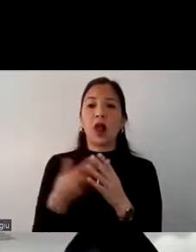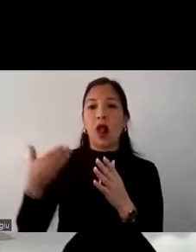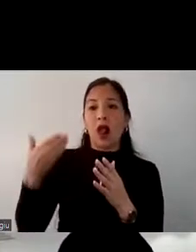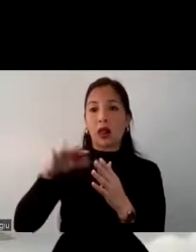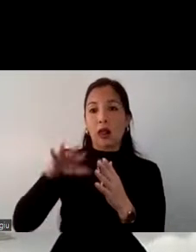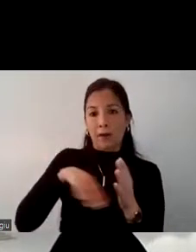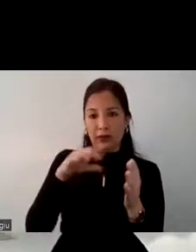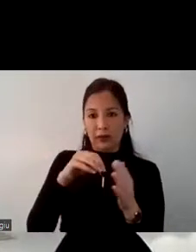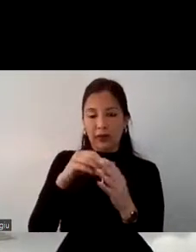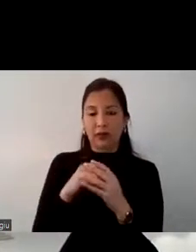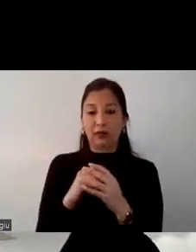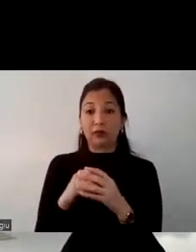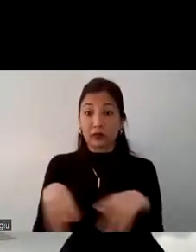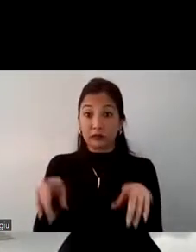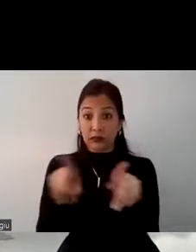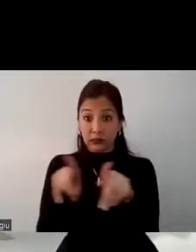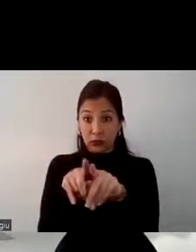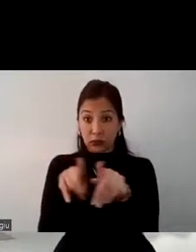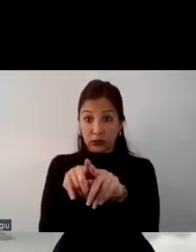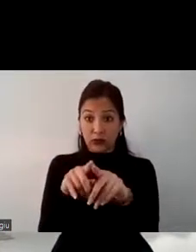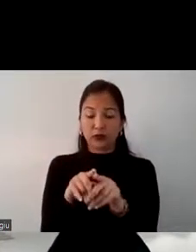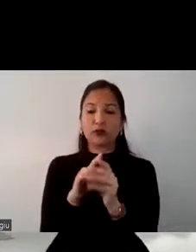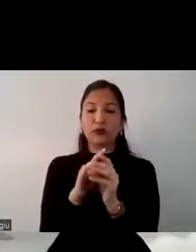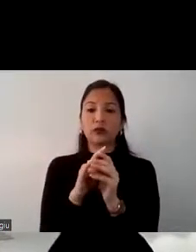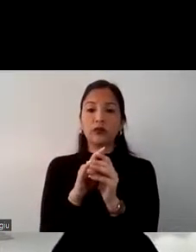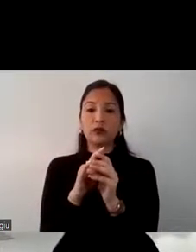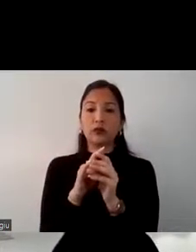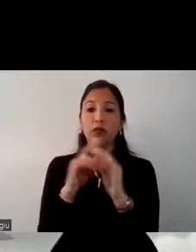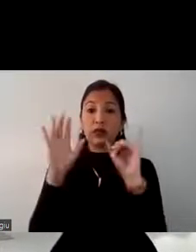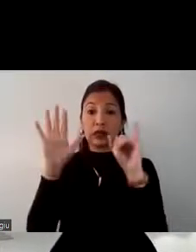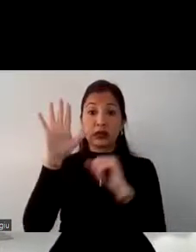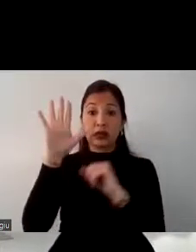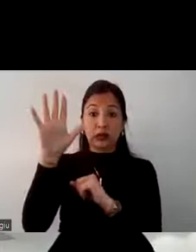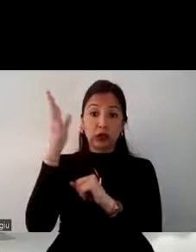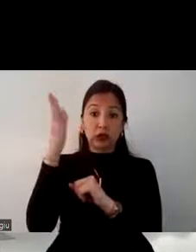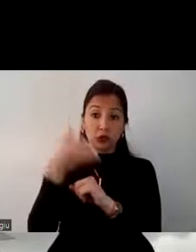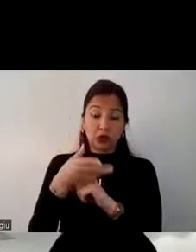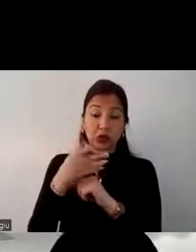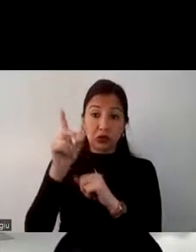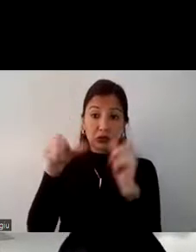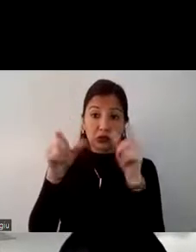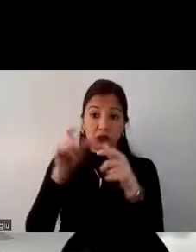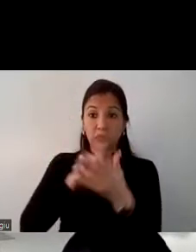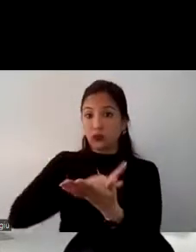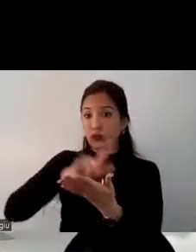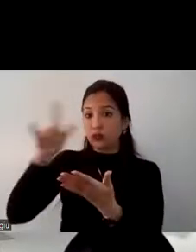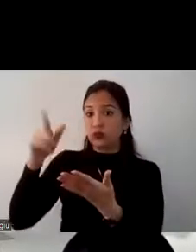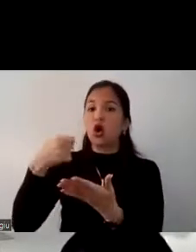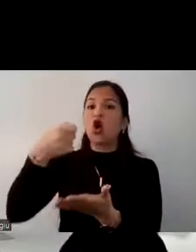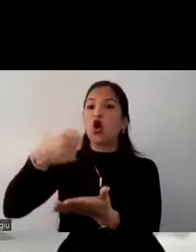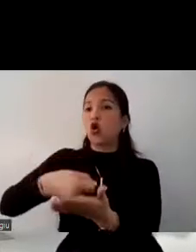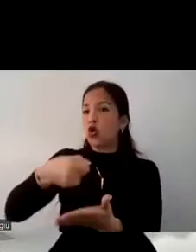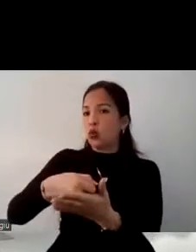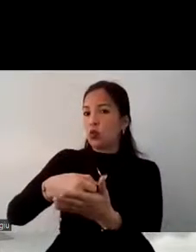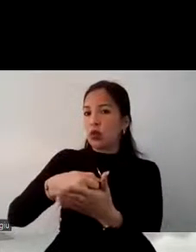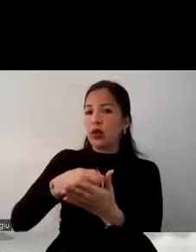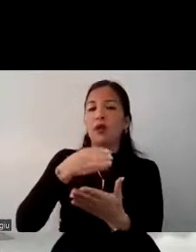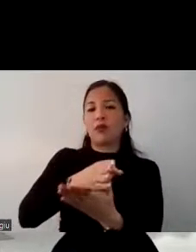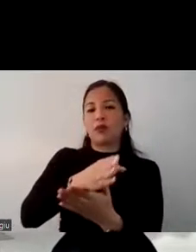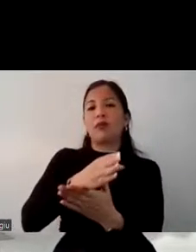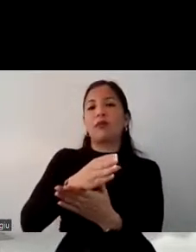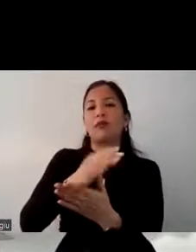de igual modo el 65% de los vacacionistas compraría algún servicio a través de internet